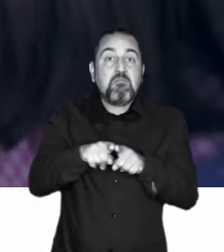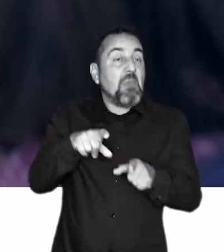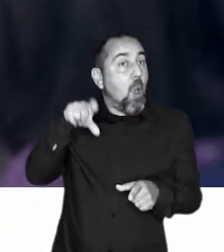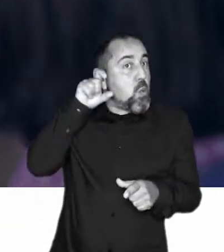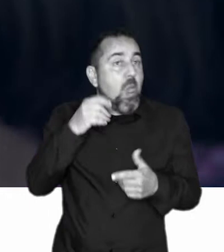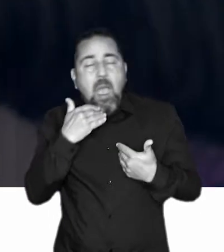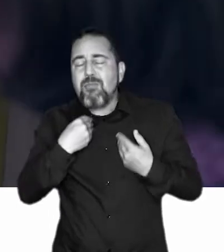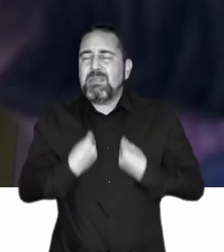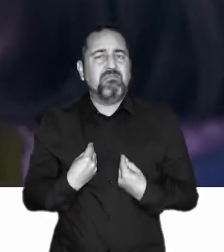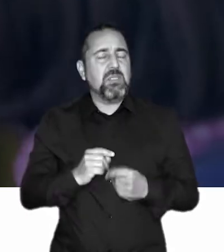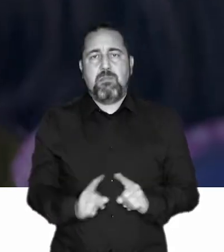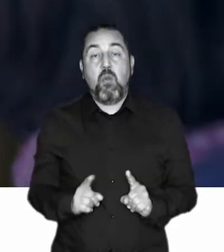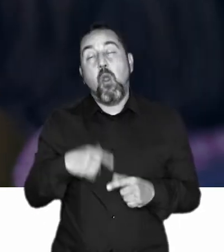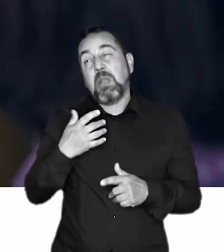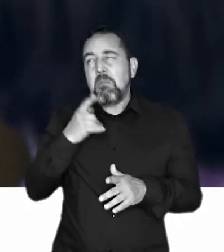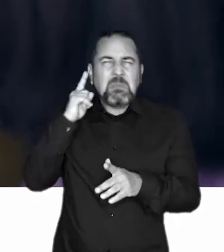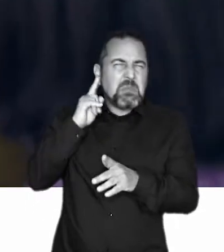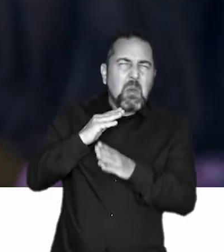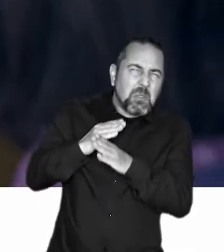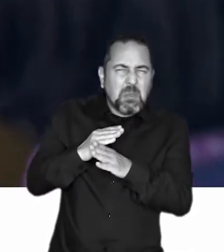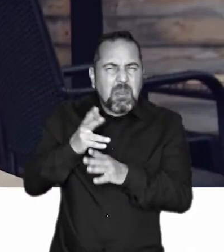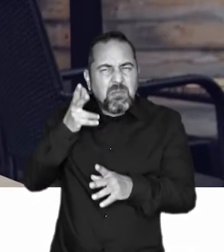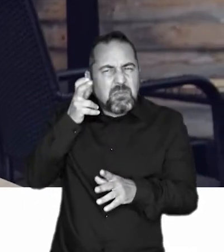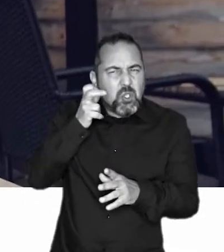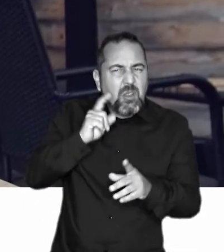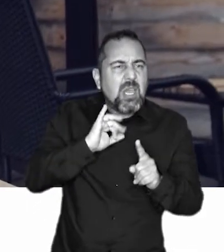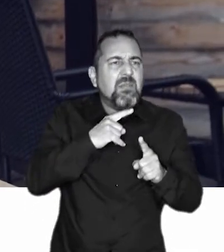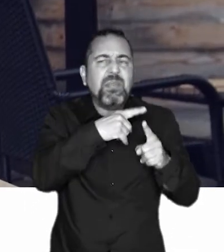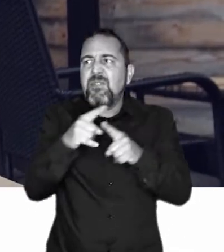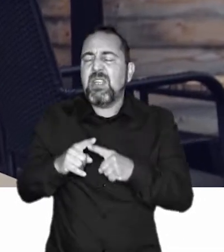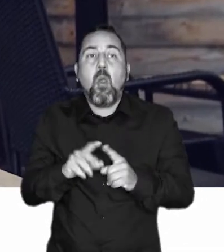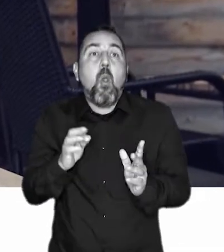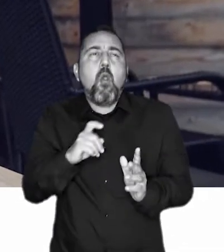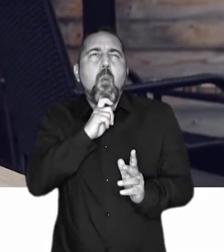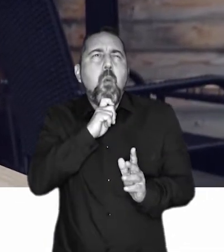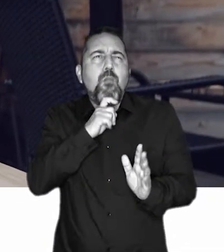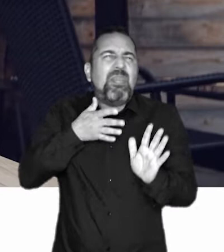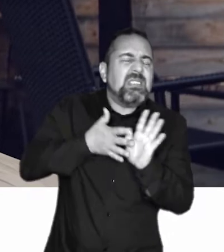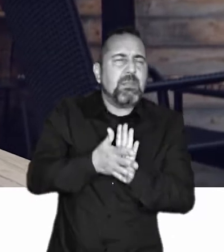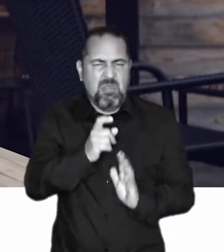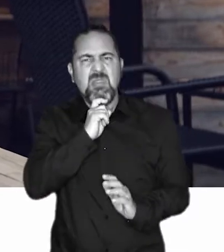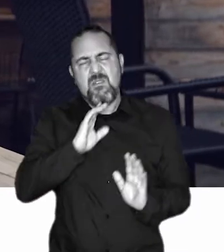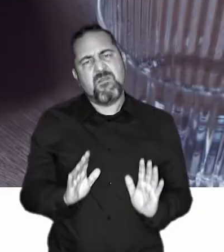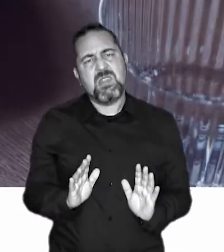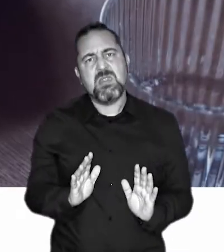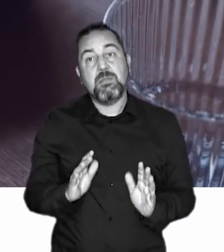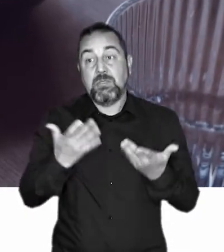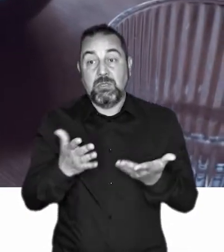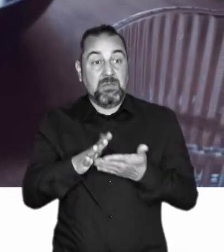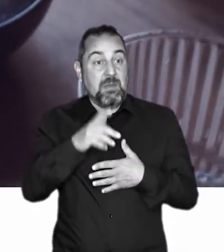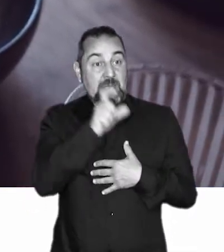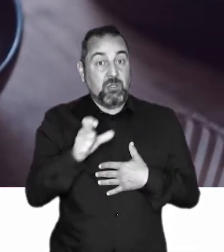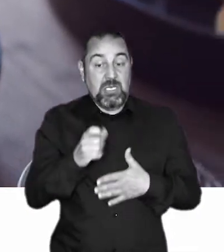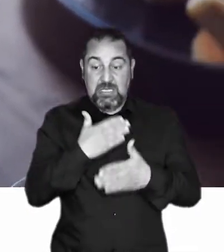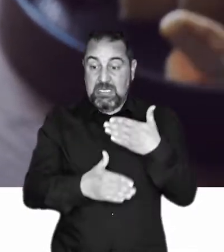ni siquiera con ayudas audiológicas. Otras tienen resto auditivo y perciben los sonidos de formas muy diversas y difíciles de describir. Por tanto,